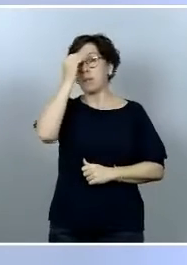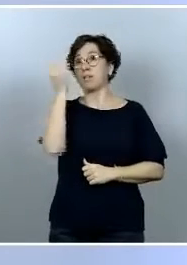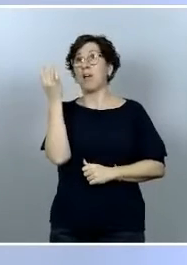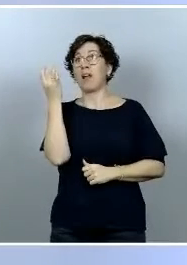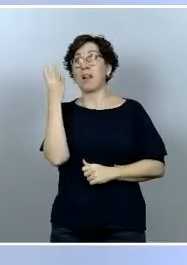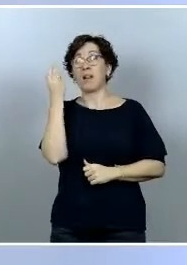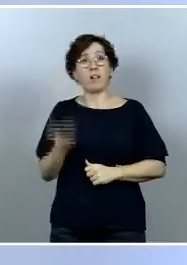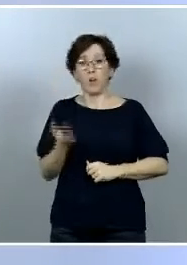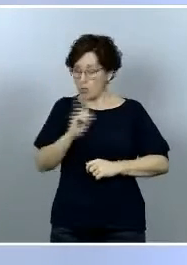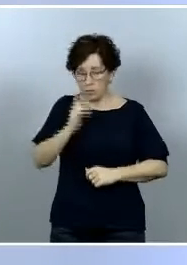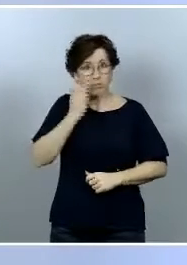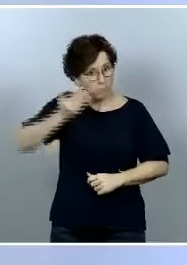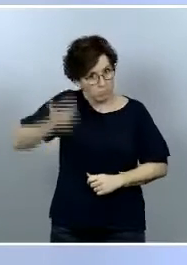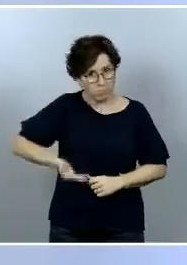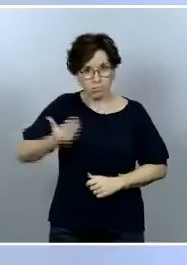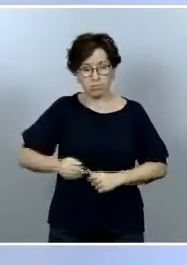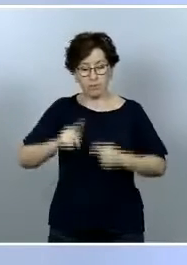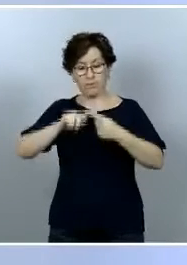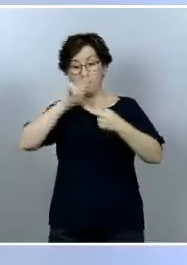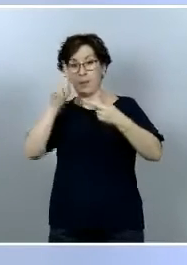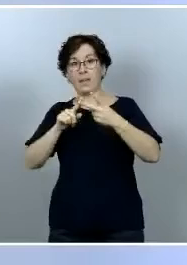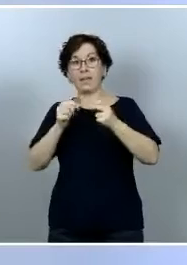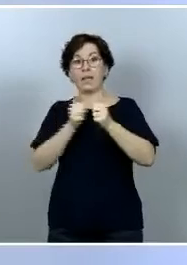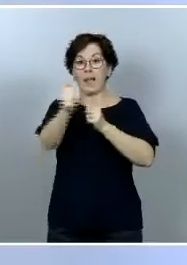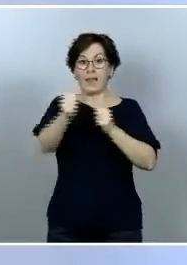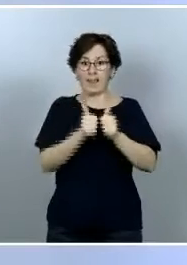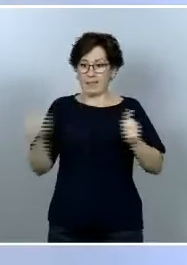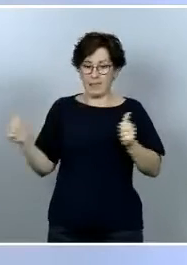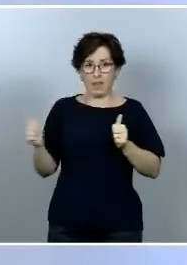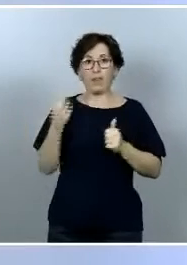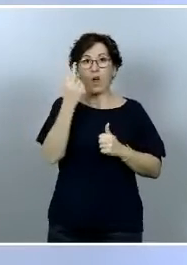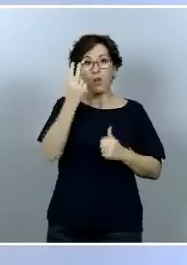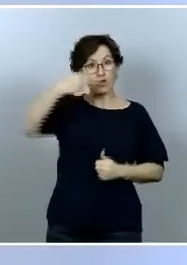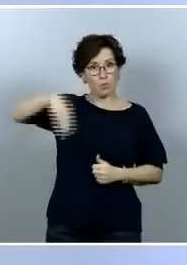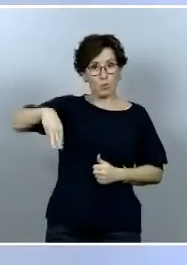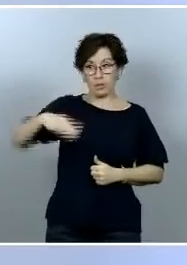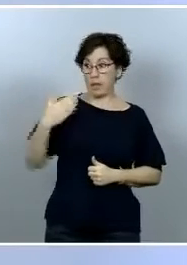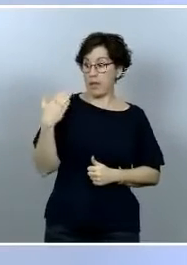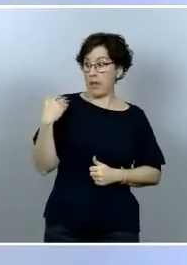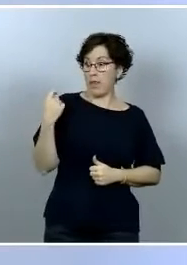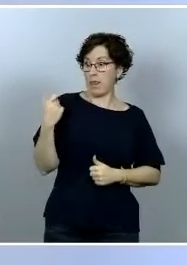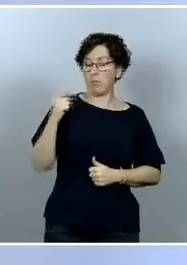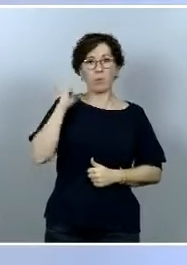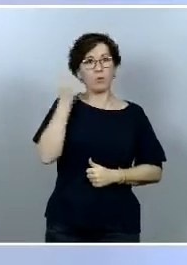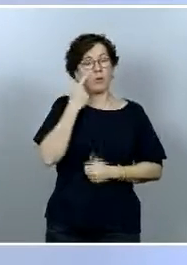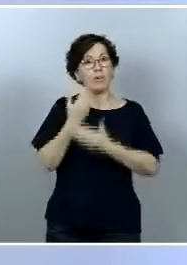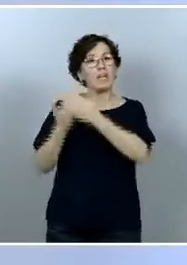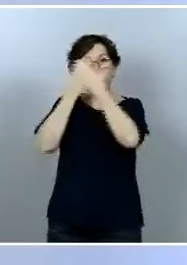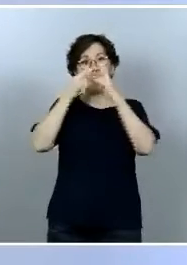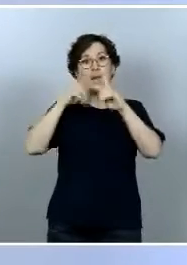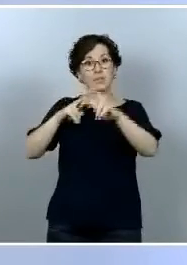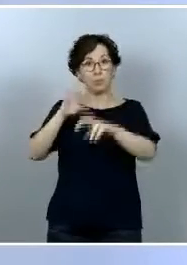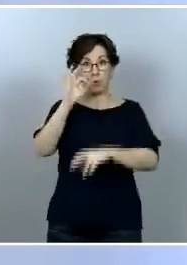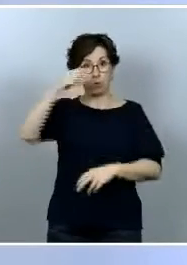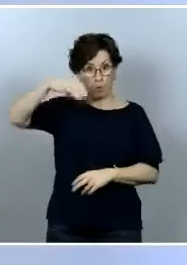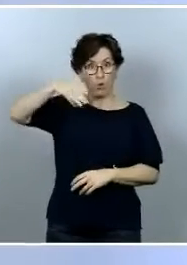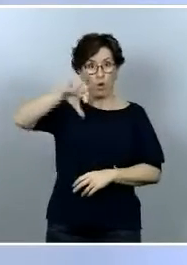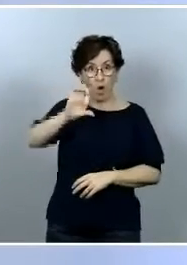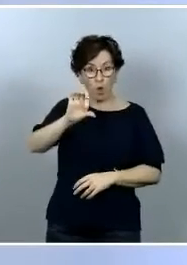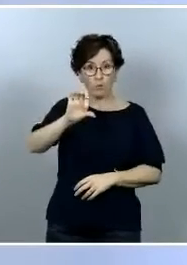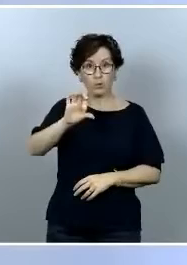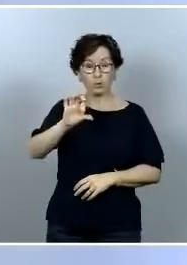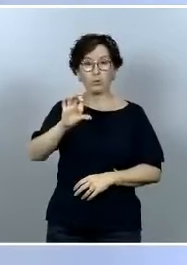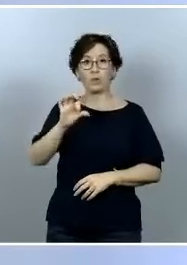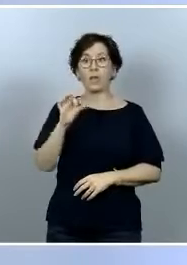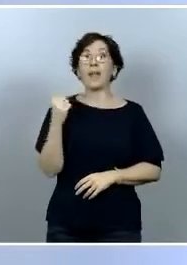esencial la distancia interpersonal de dos metros hemos conocido recientemente estudios de la Organización Mundial de la Salud con la distancia interpersonal